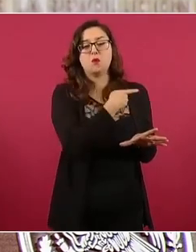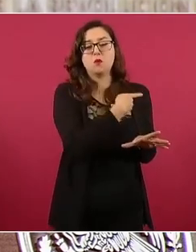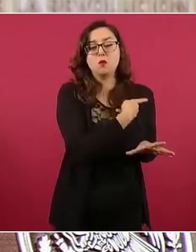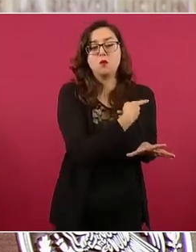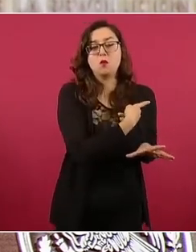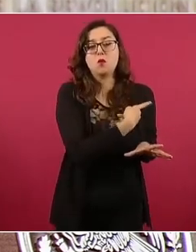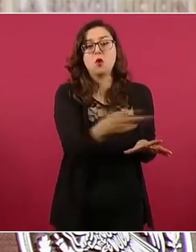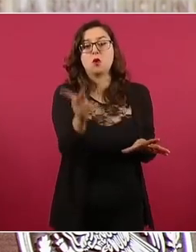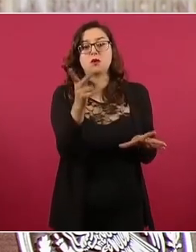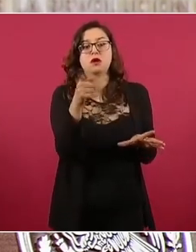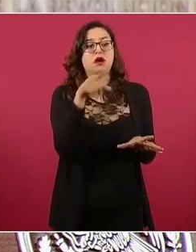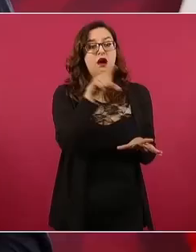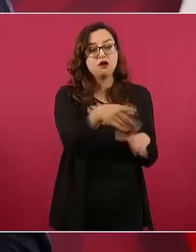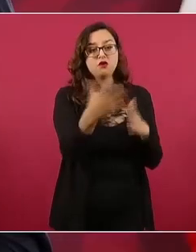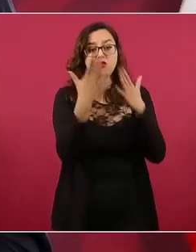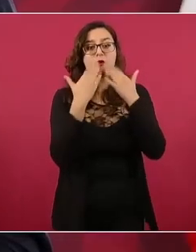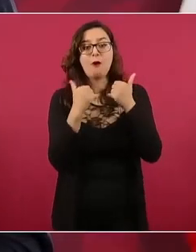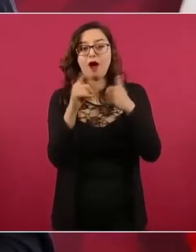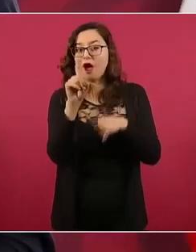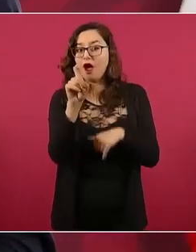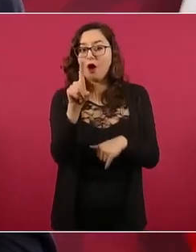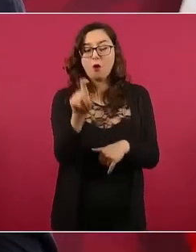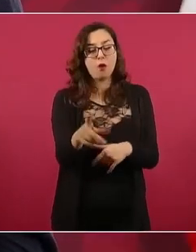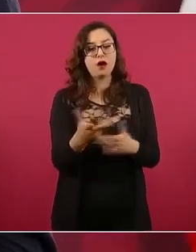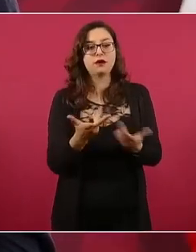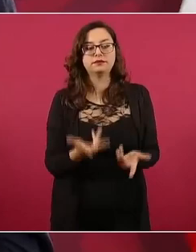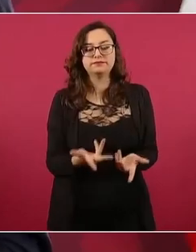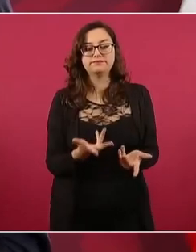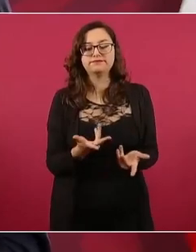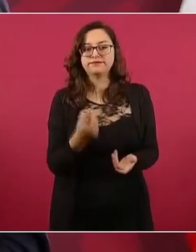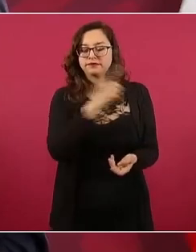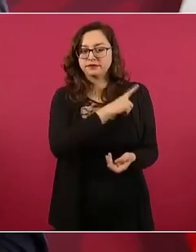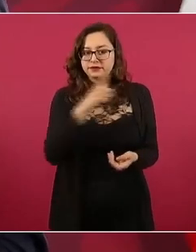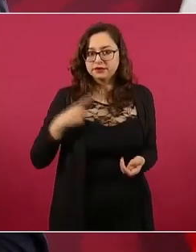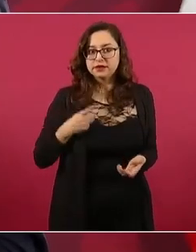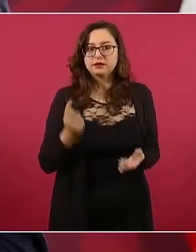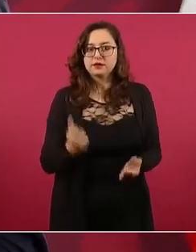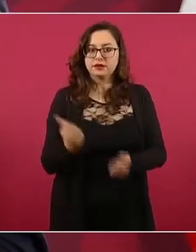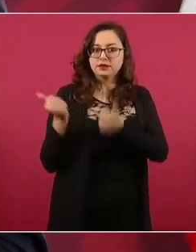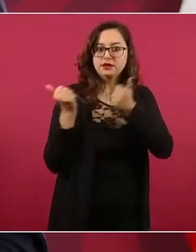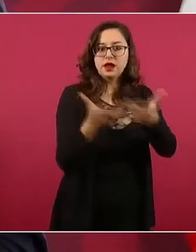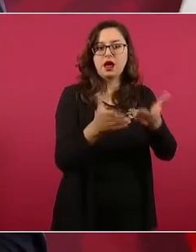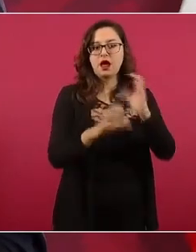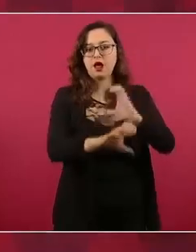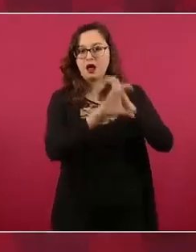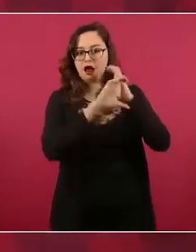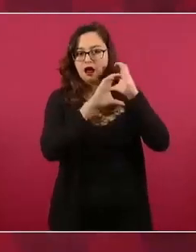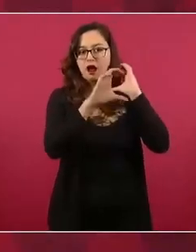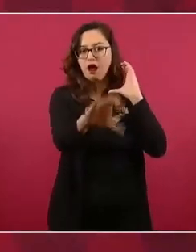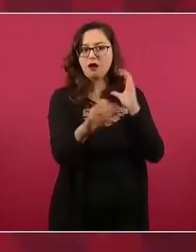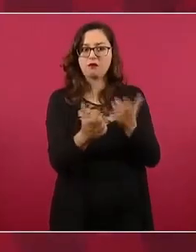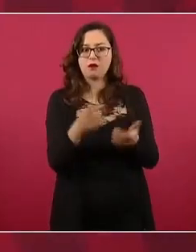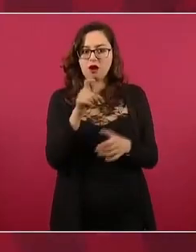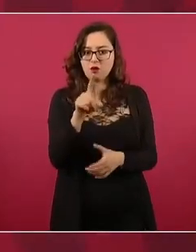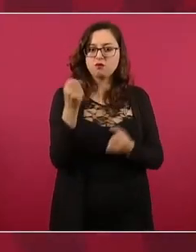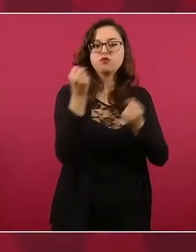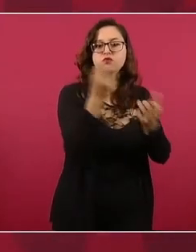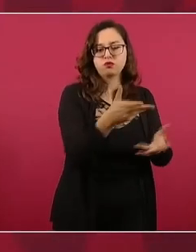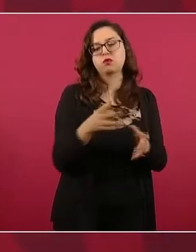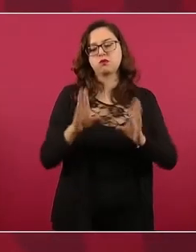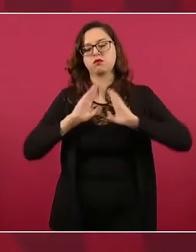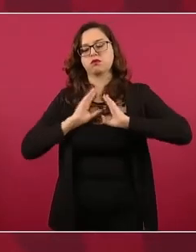la red y que se tienen que abastecer con pipas, pues tengan agua,